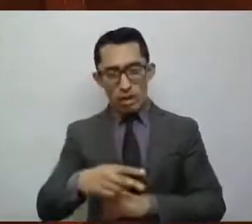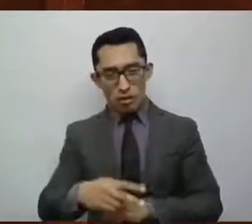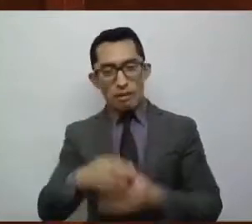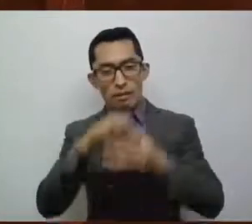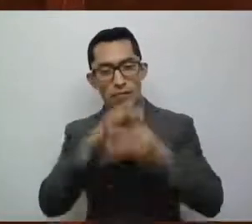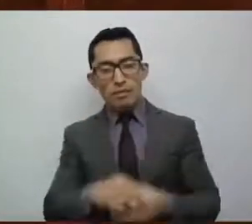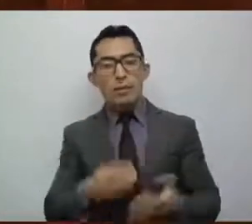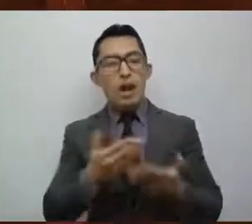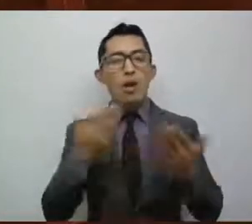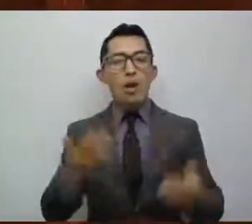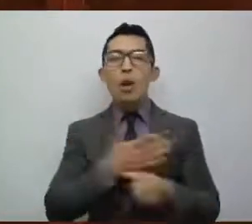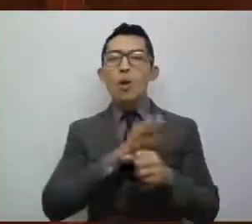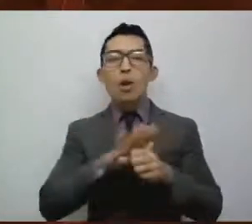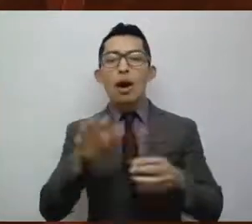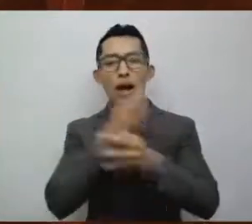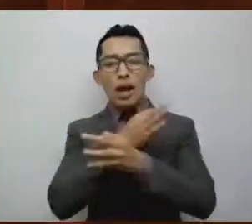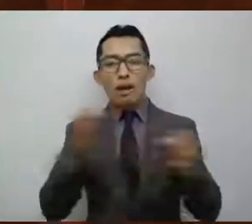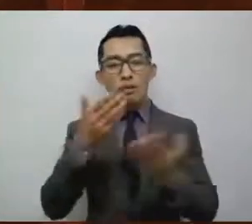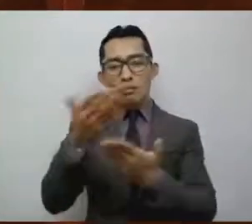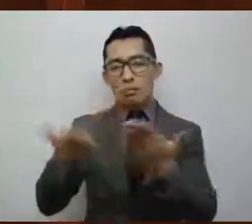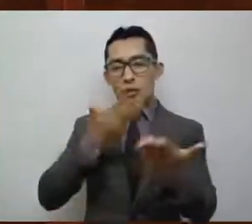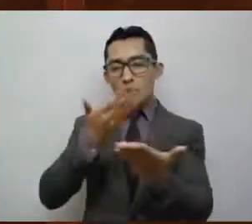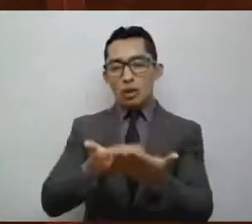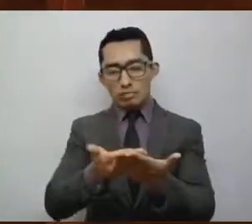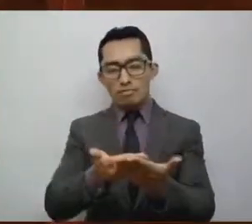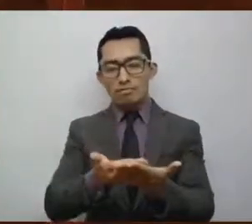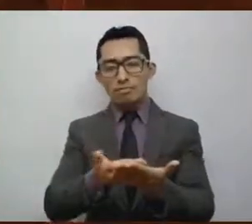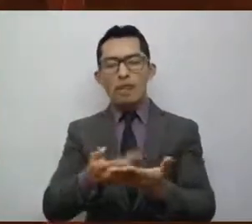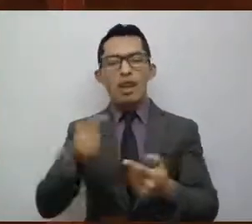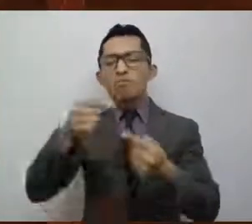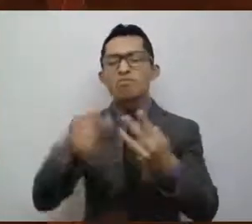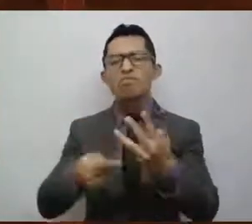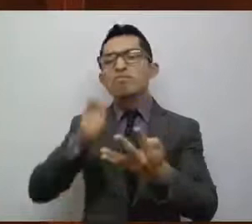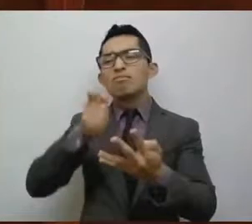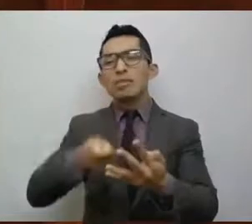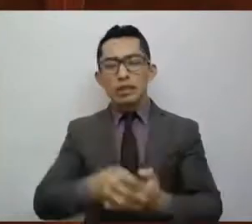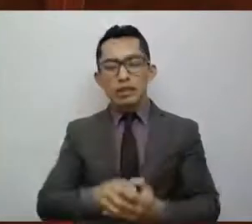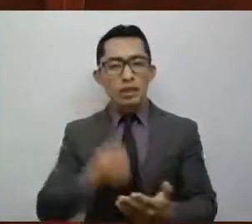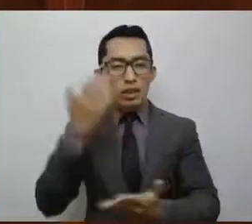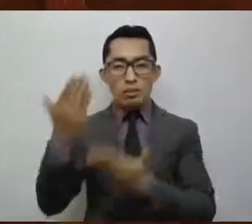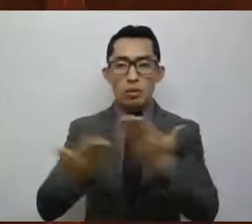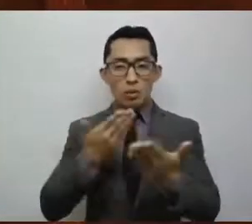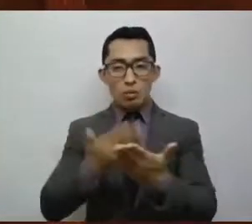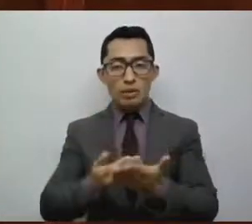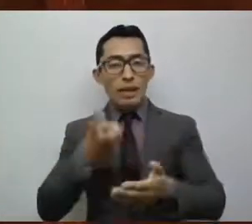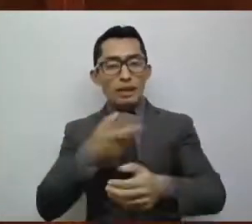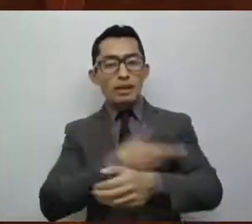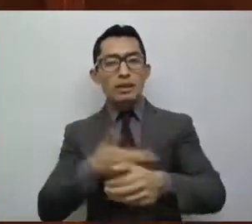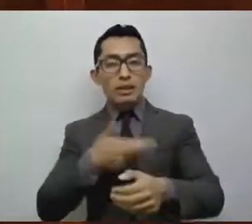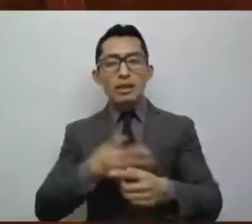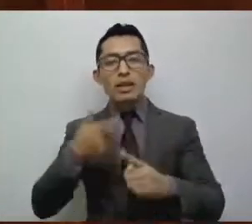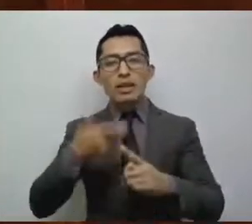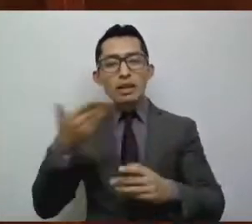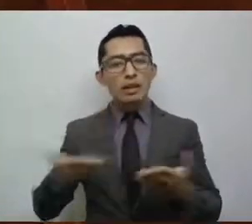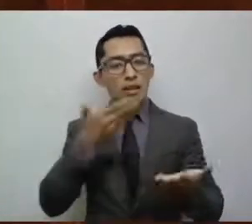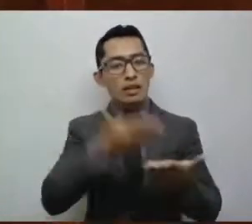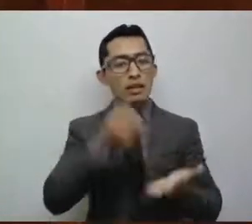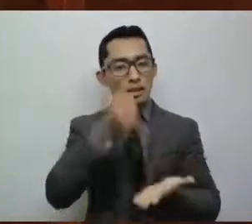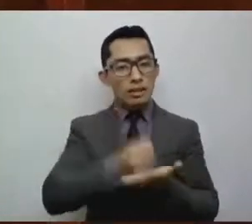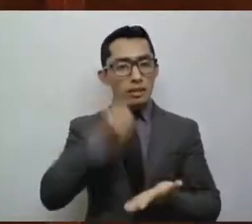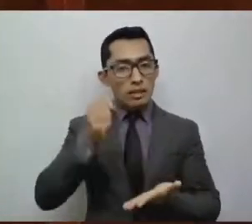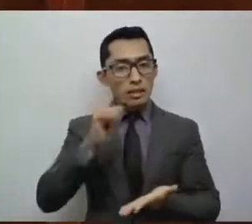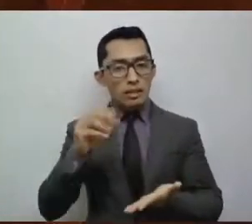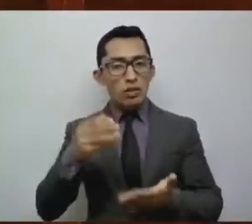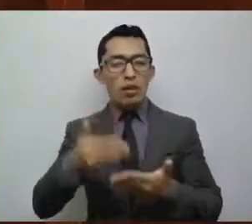emitir el siguiente dictamen. Antecedentes. La iniciativa de decreto fue presentada a la aprobación de la sexagésima